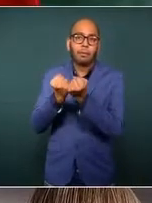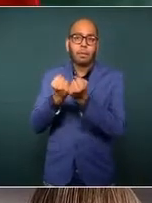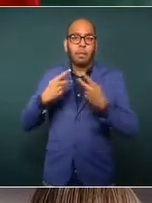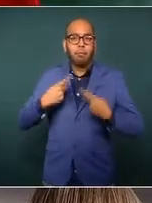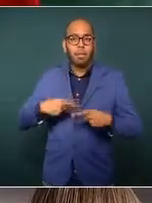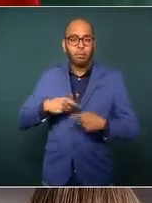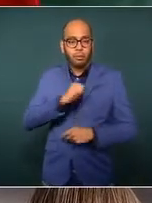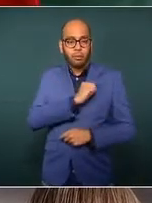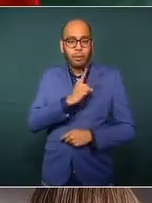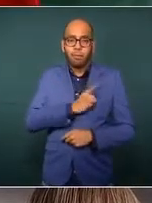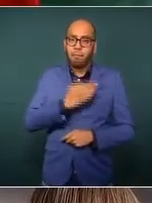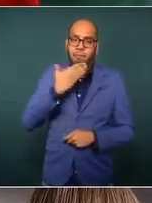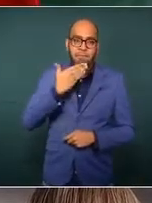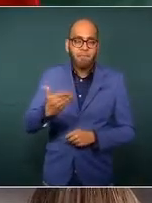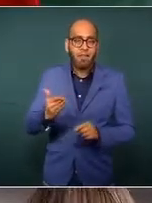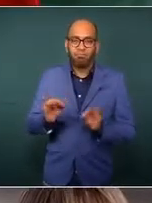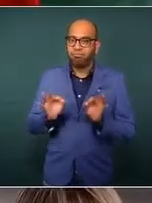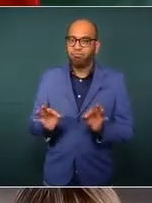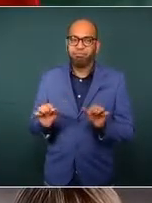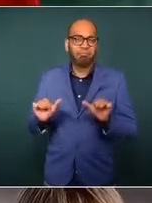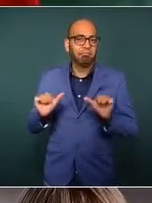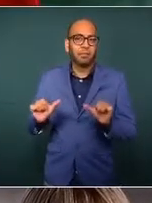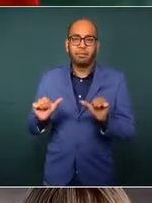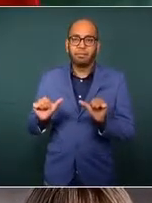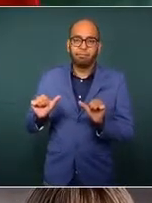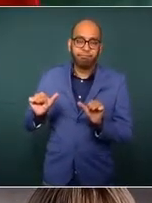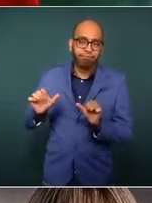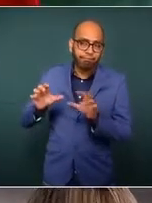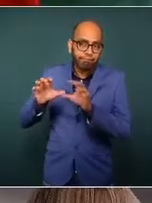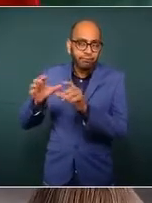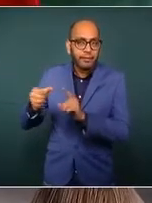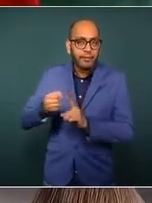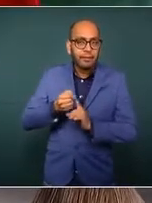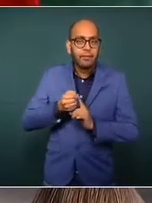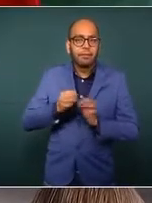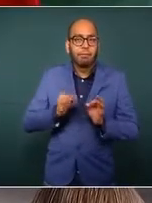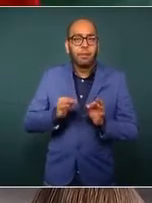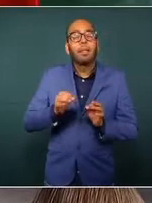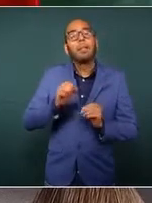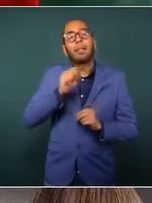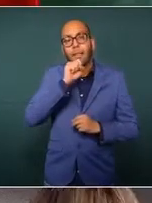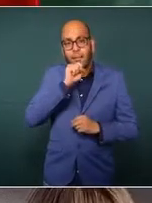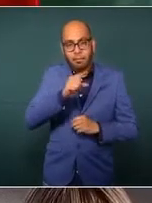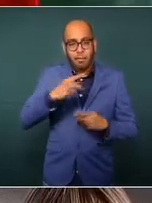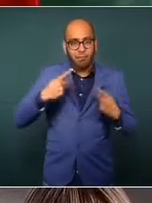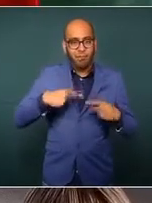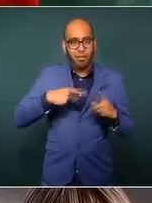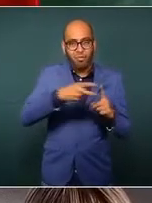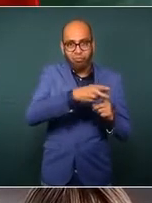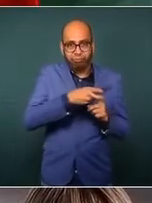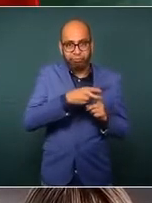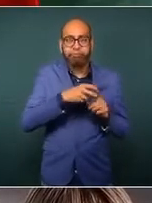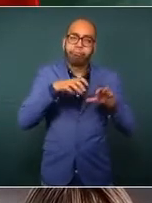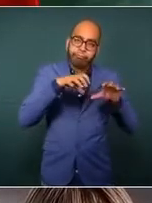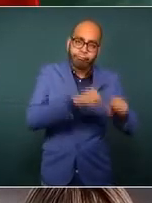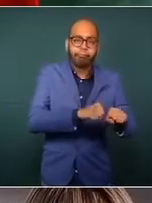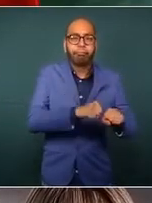detenidos los secuestradores.